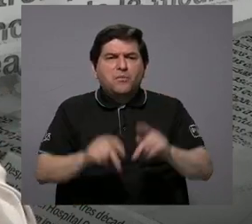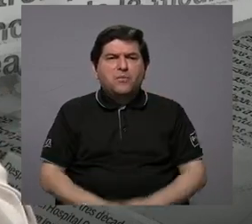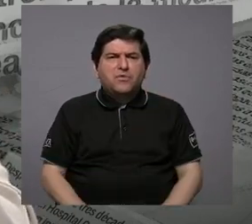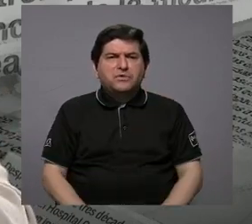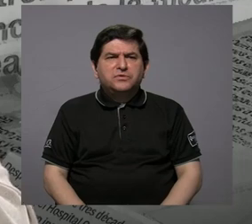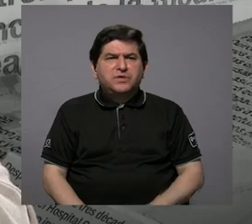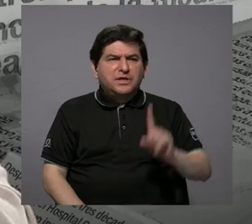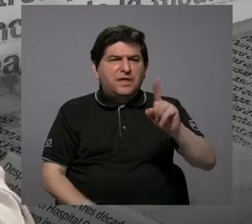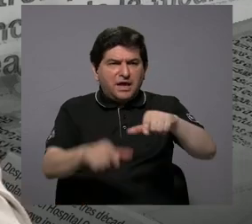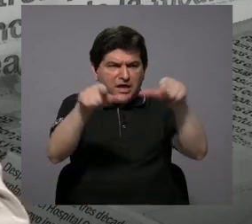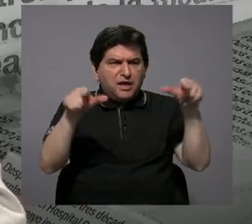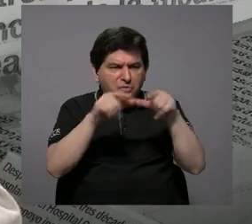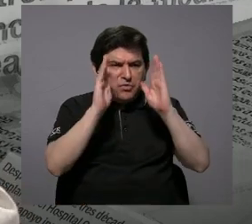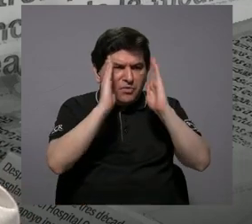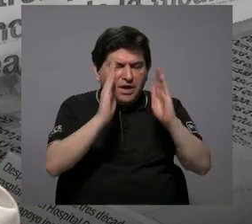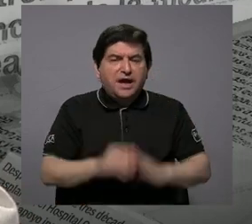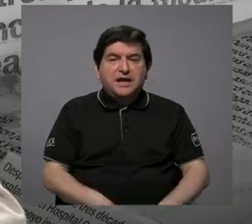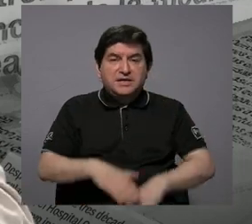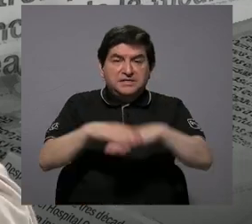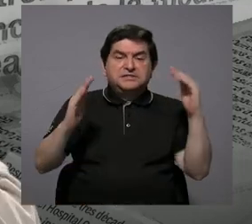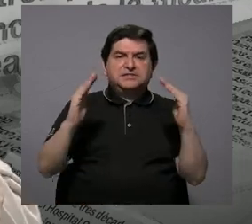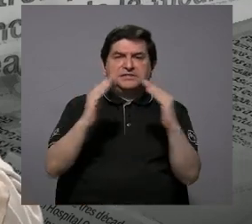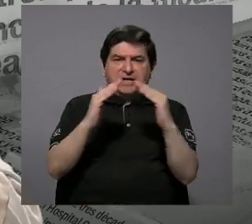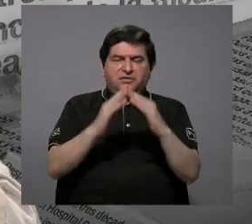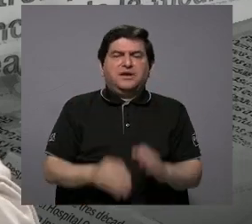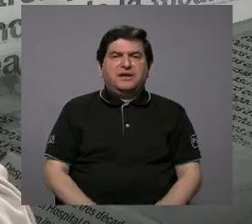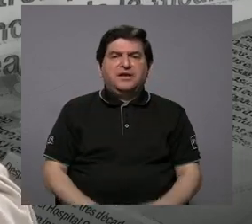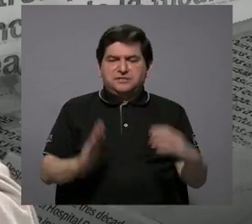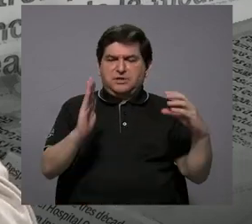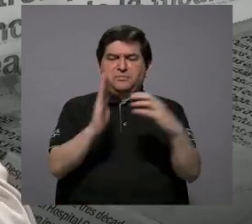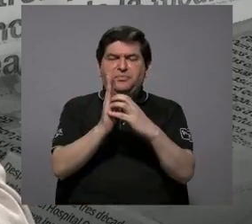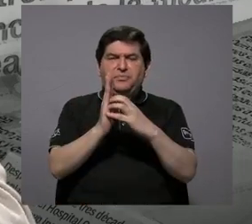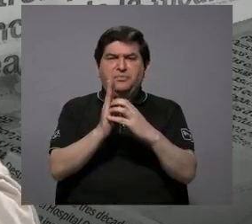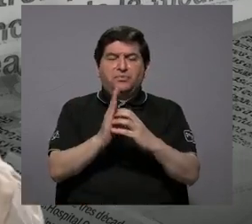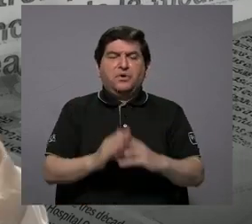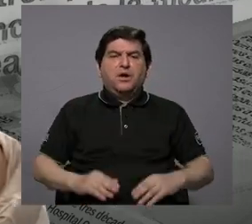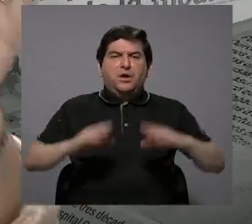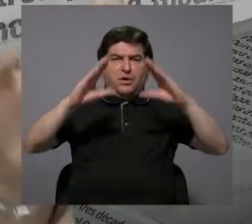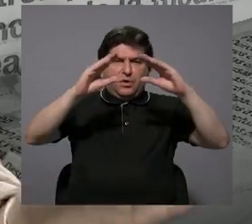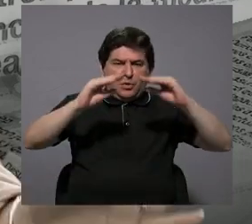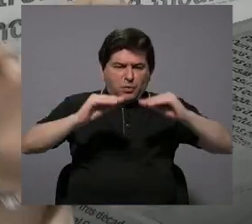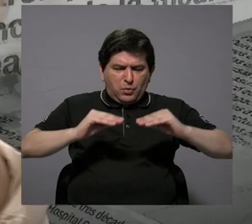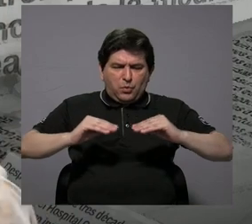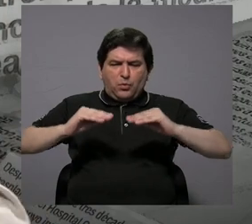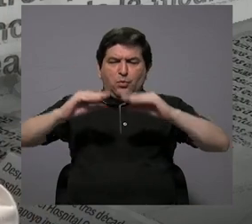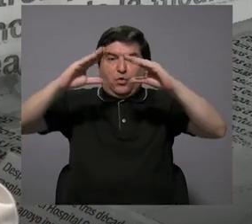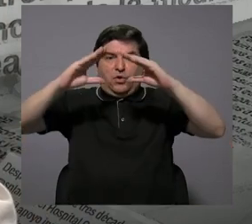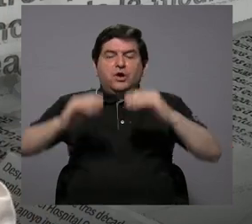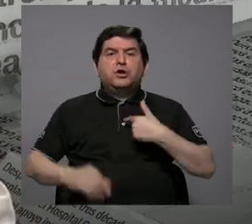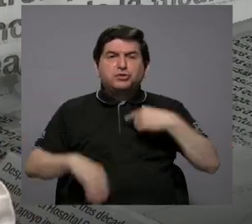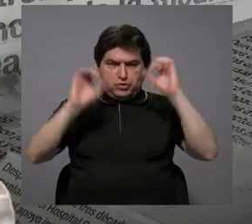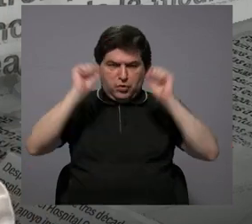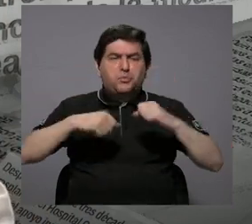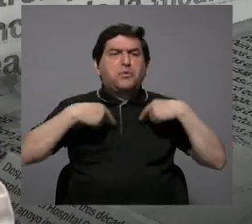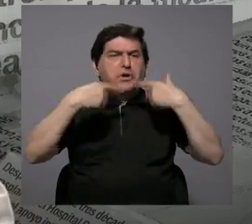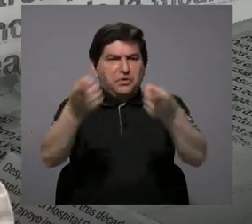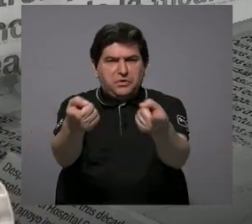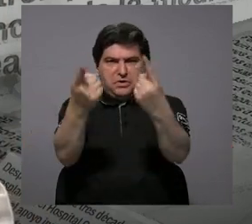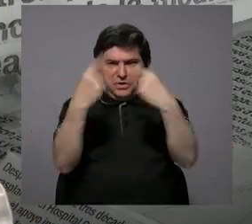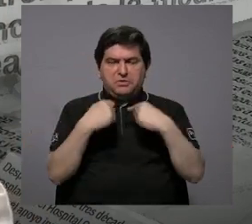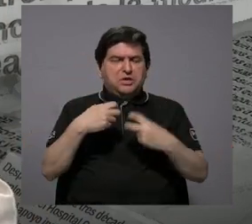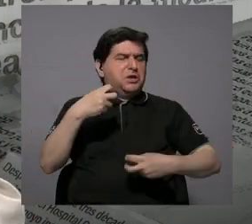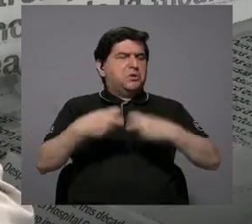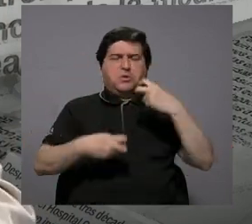en esta zona y sé que si salgo de mi casa cargando el vehículo toda la noche, sé que puedo llegar y devolverme sin ninguna